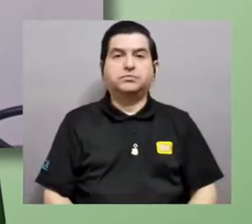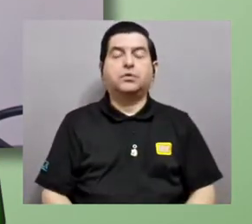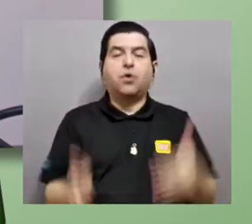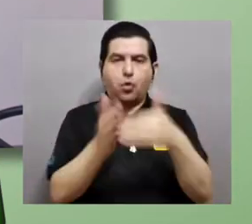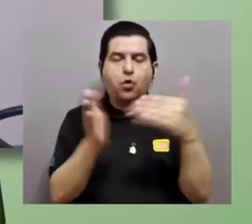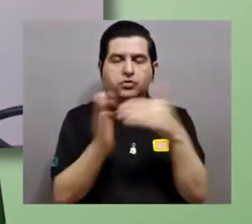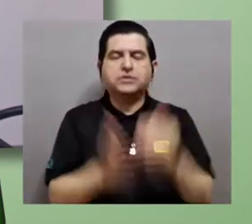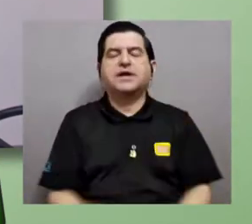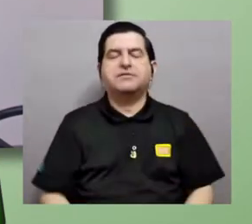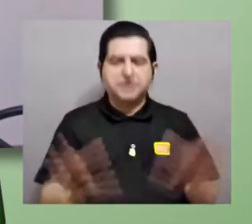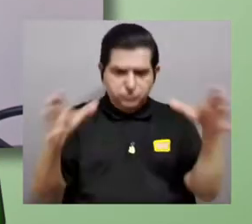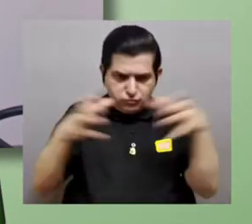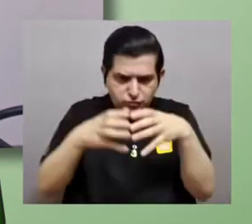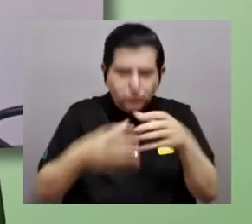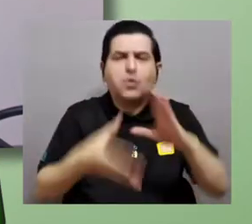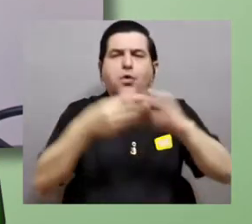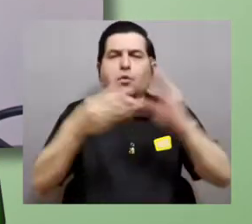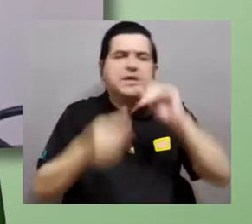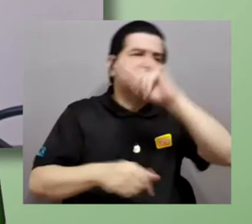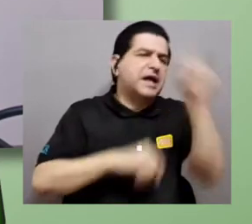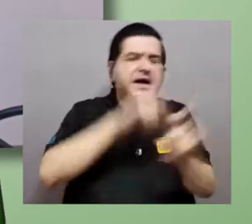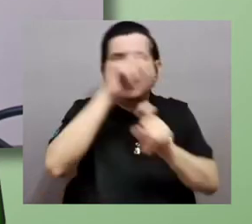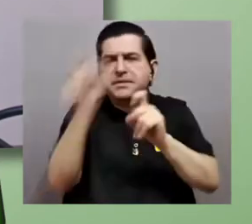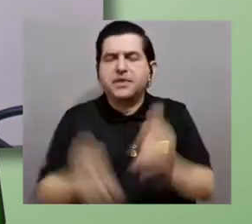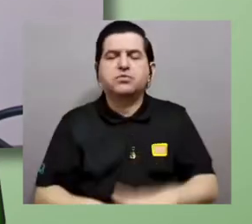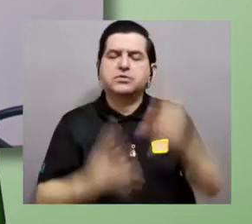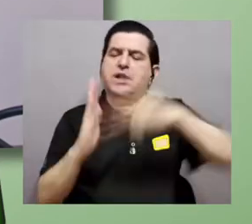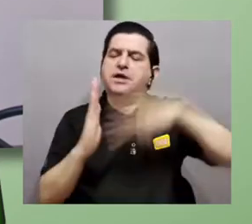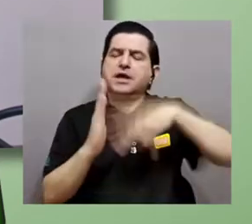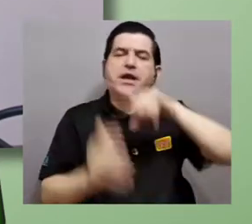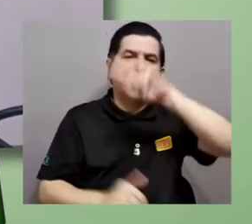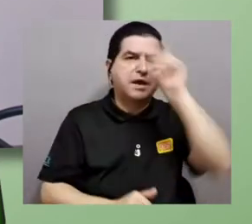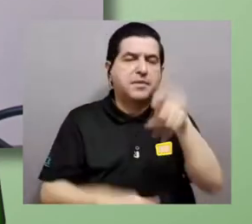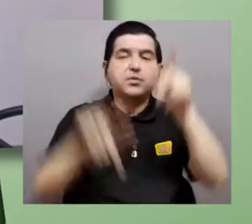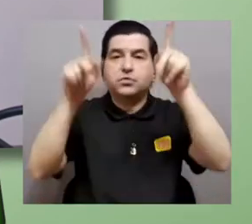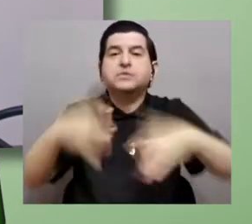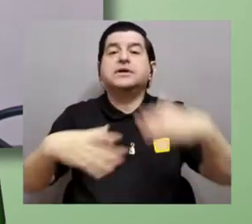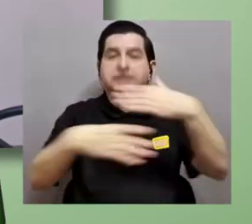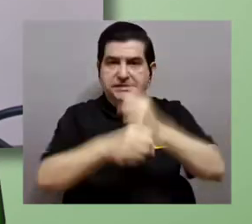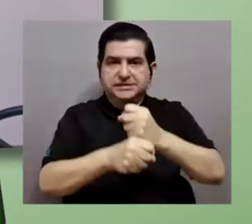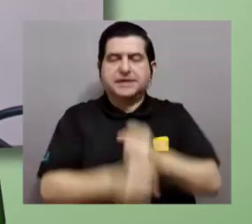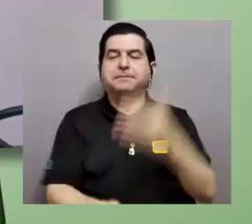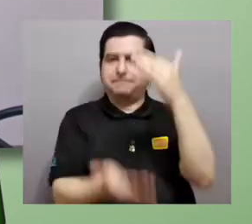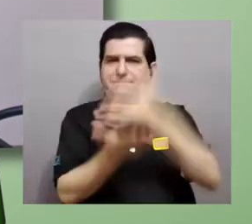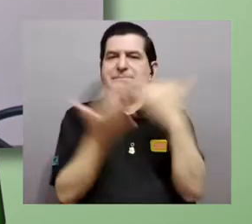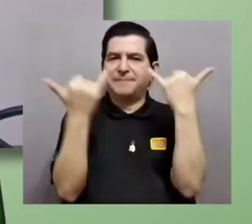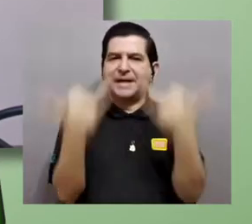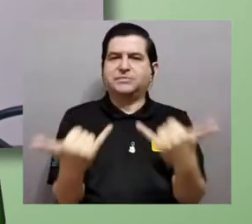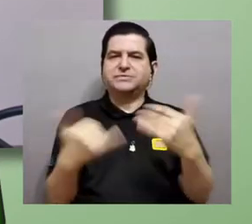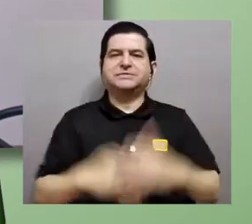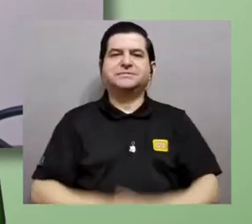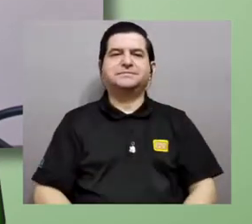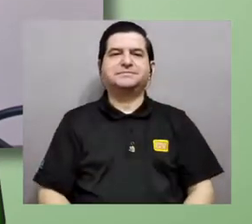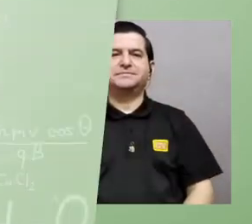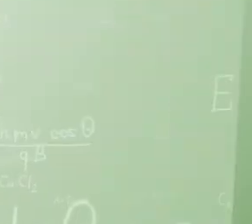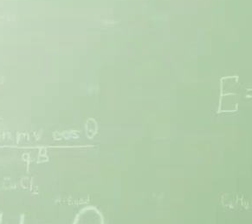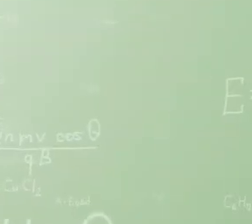a reunirnos nuevamente para comentar, hacernos preguntas y leer las preguntas que usted nos ha preparado. Vamos a una pausa.